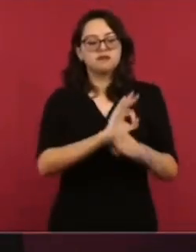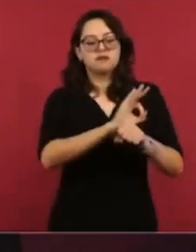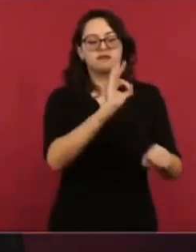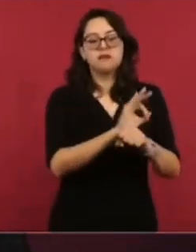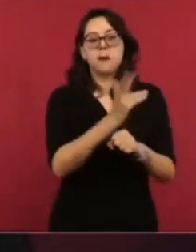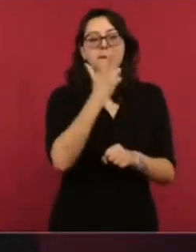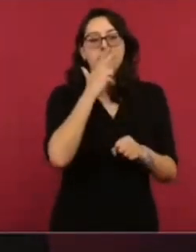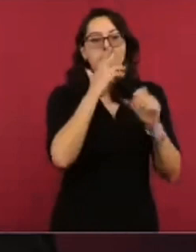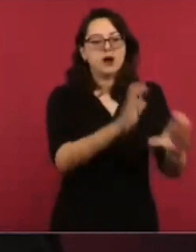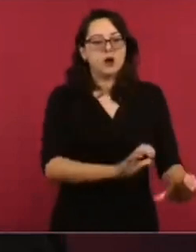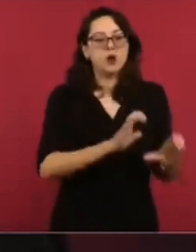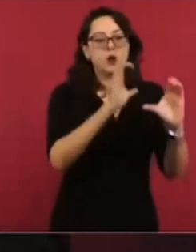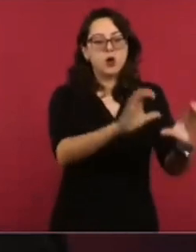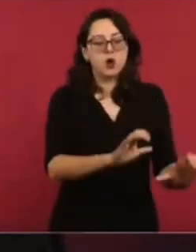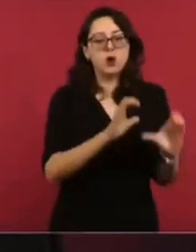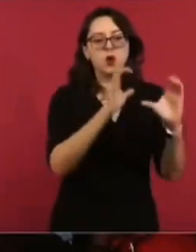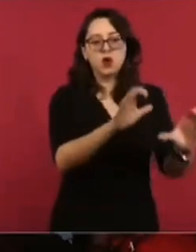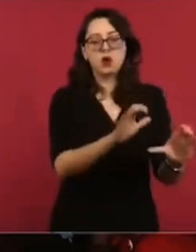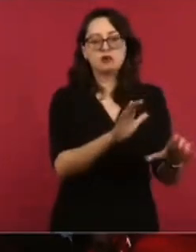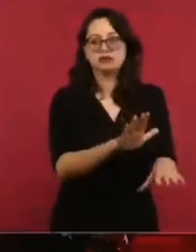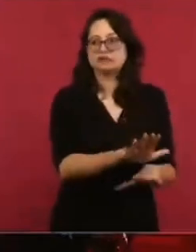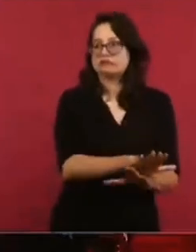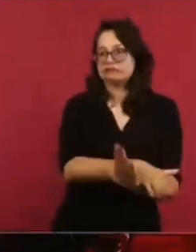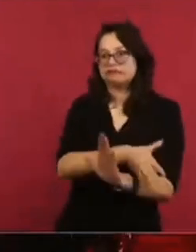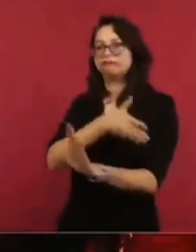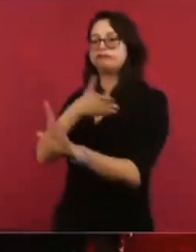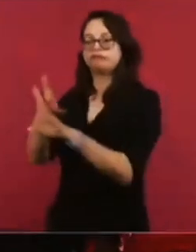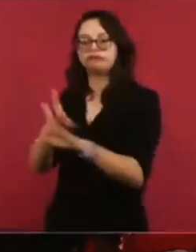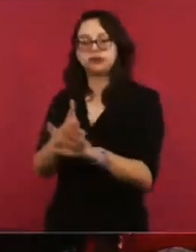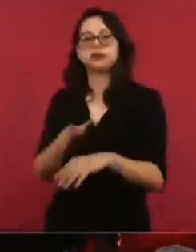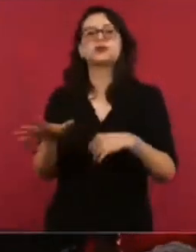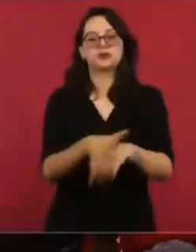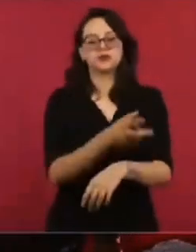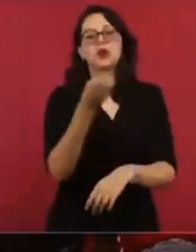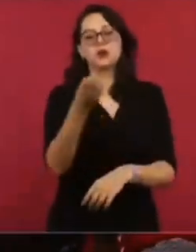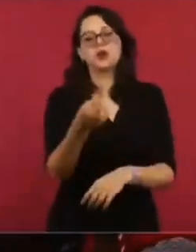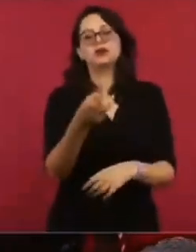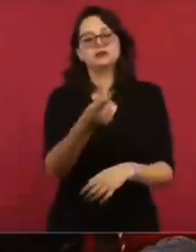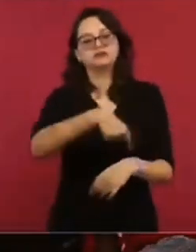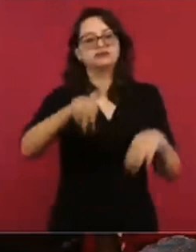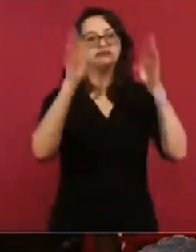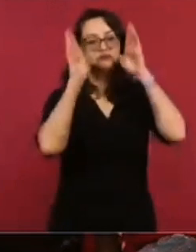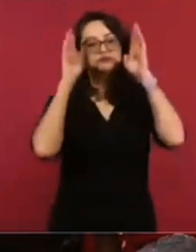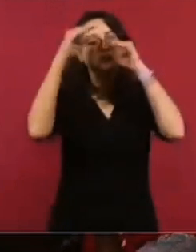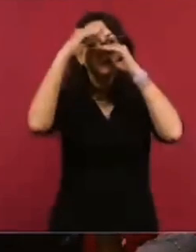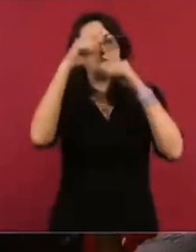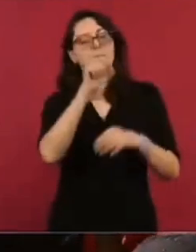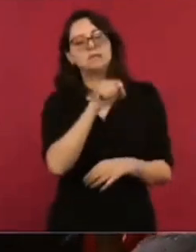Entonces, por eso lo del conservadurismo, los que están